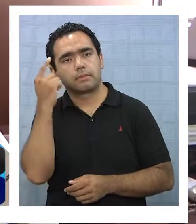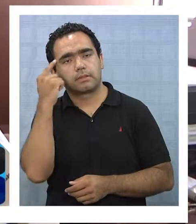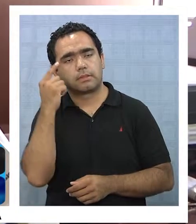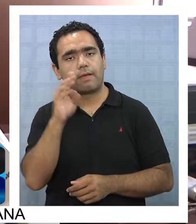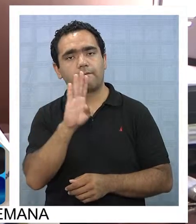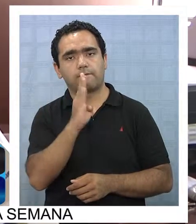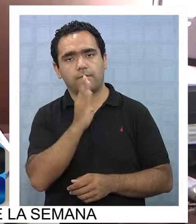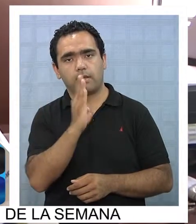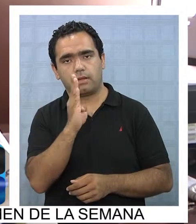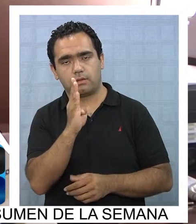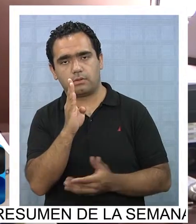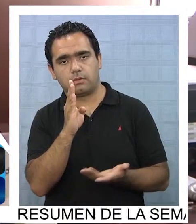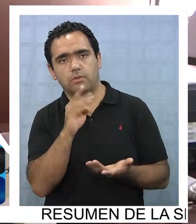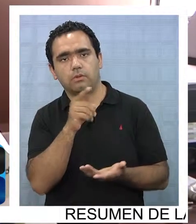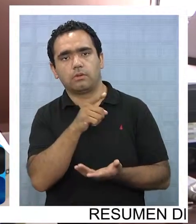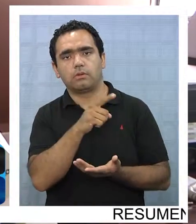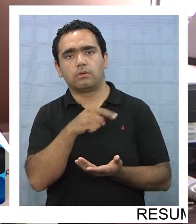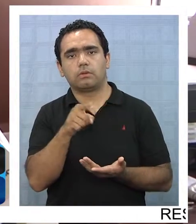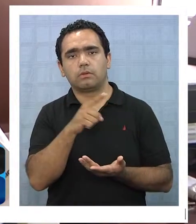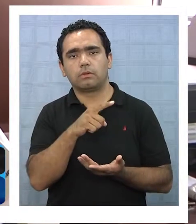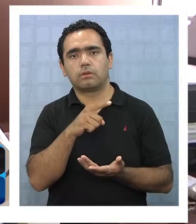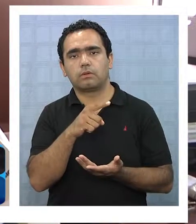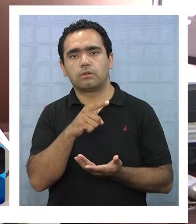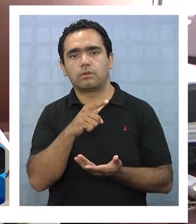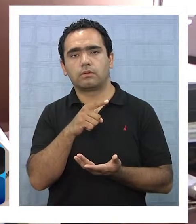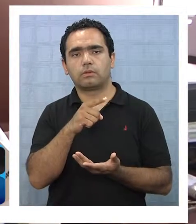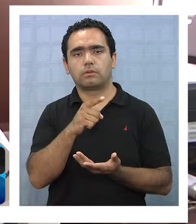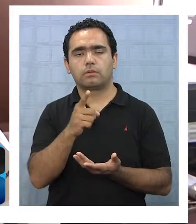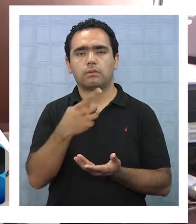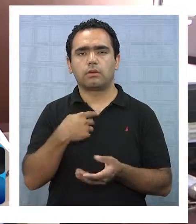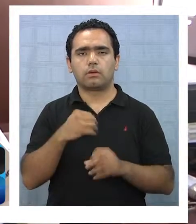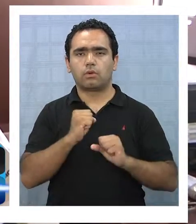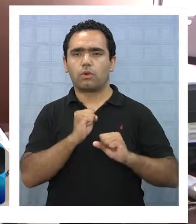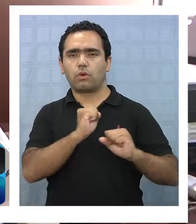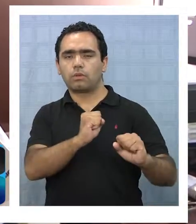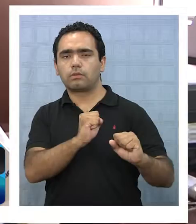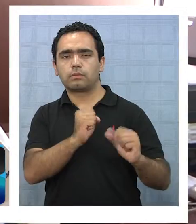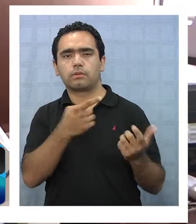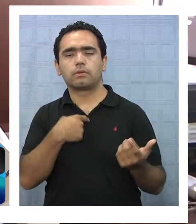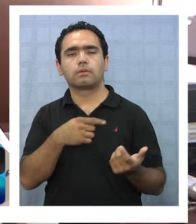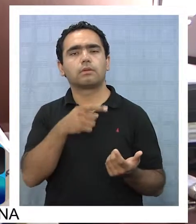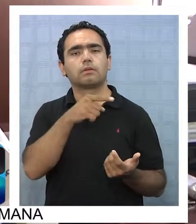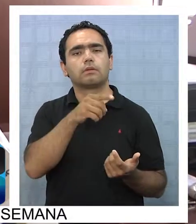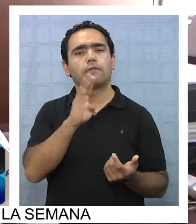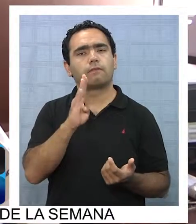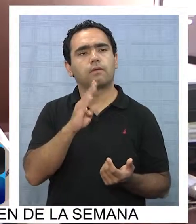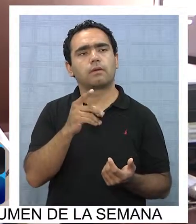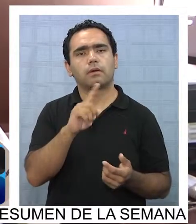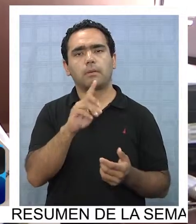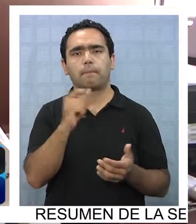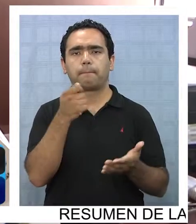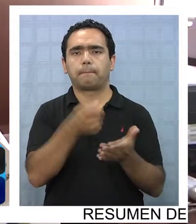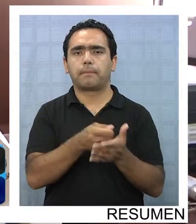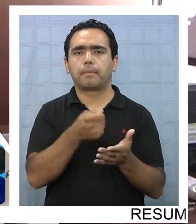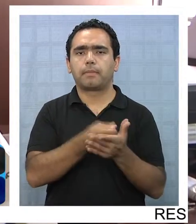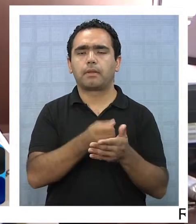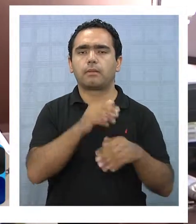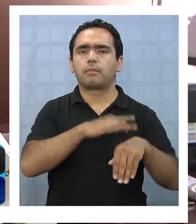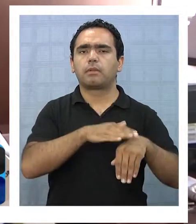bancos han tomado una posición de prestar menos plata.